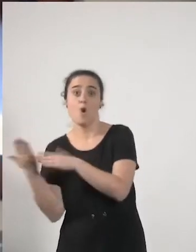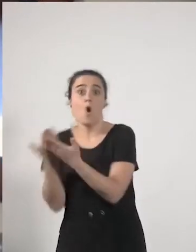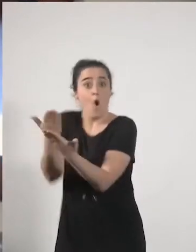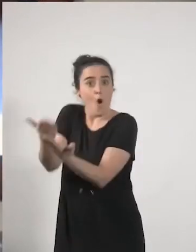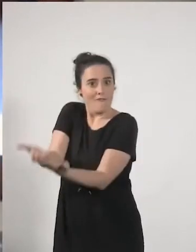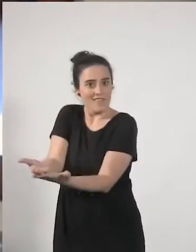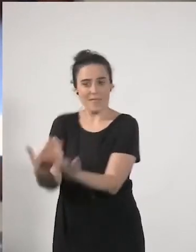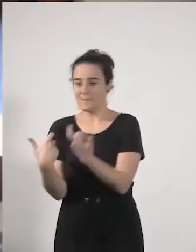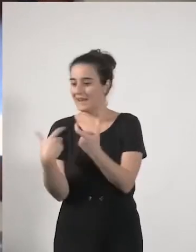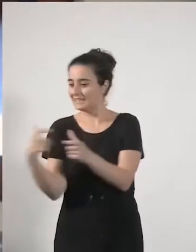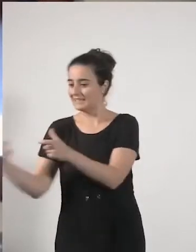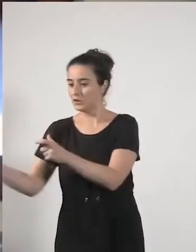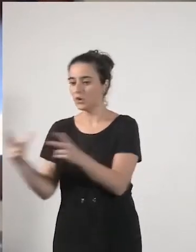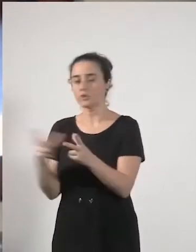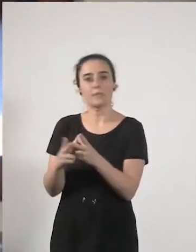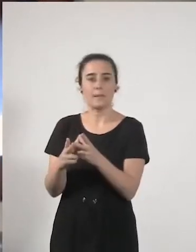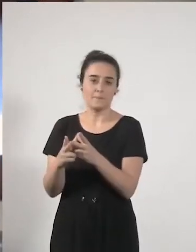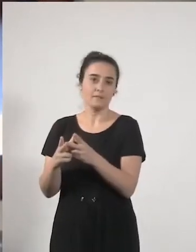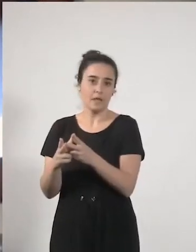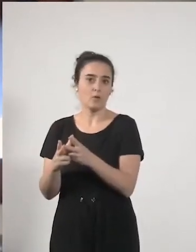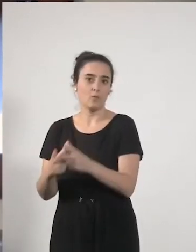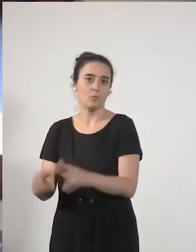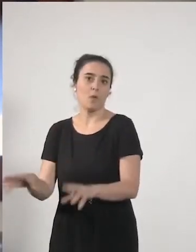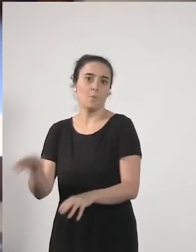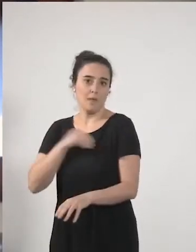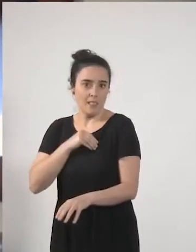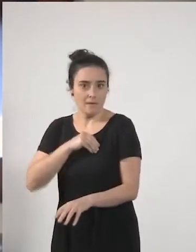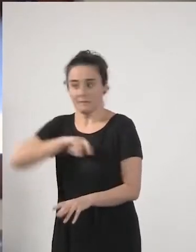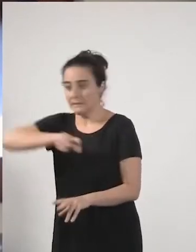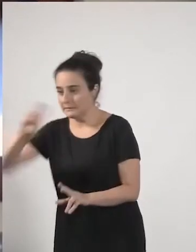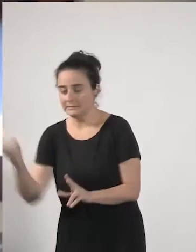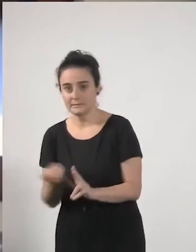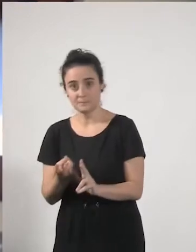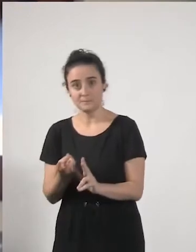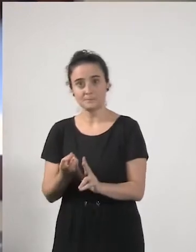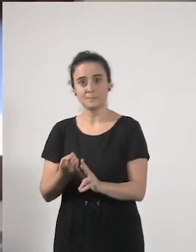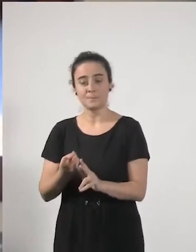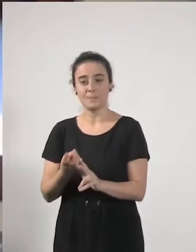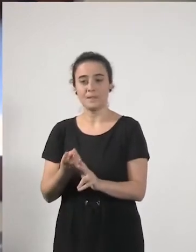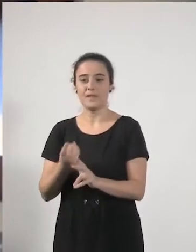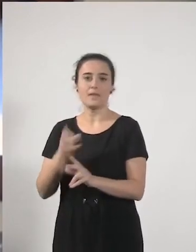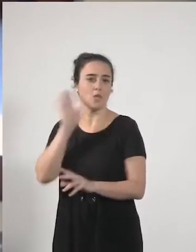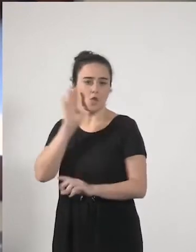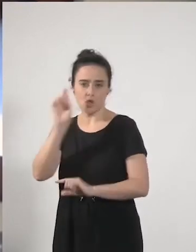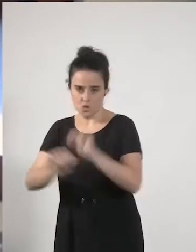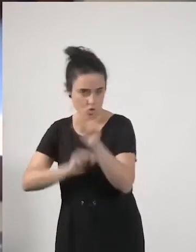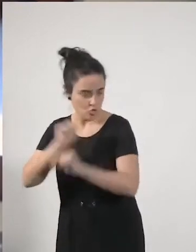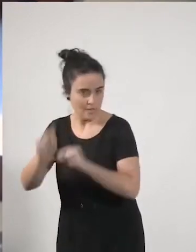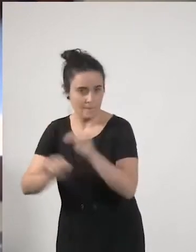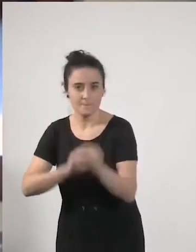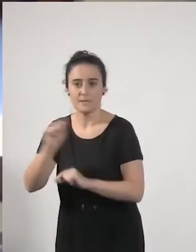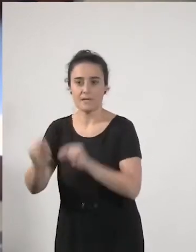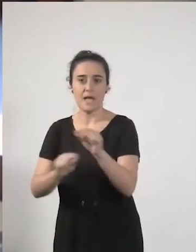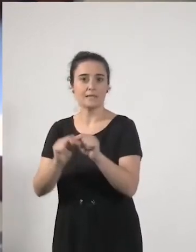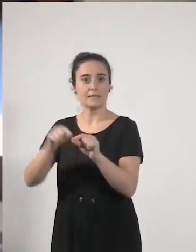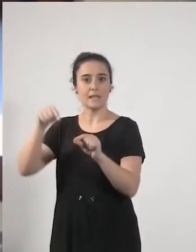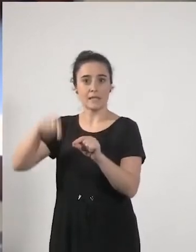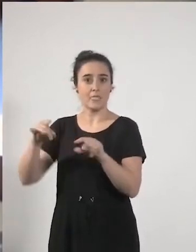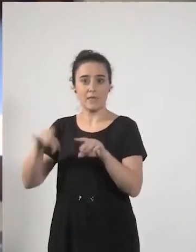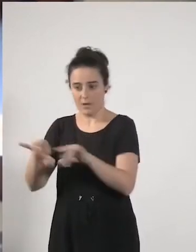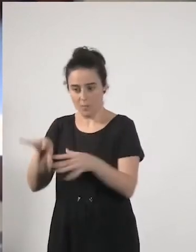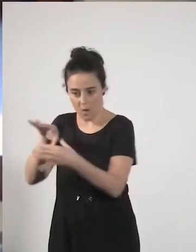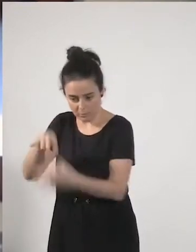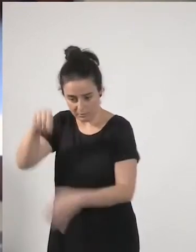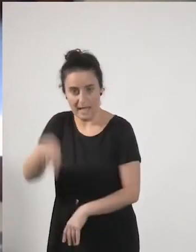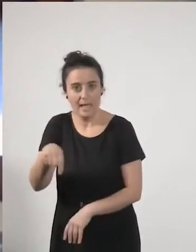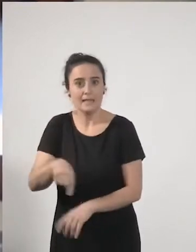rentables socialmente etcétera ¿no? y no contaminantes no deslocalizables todo esto pero